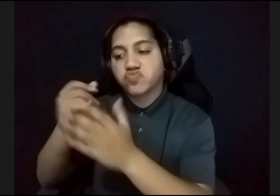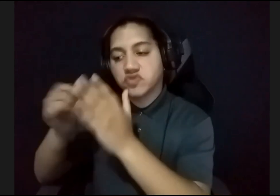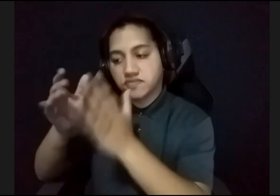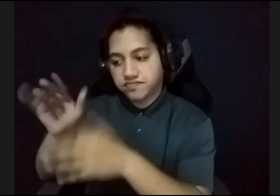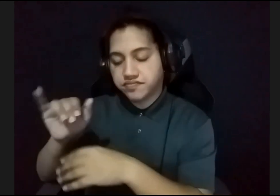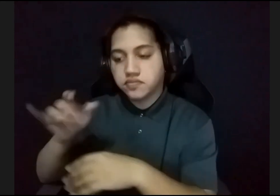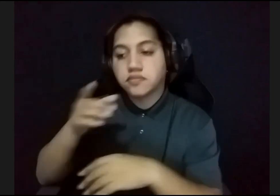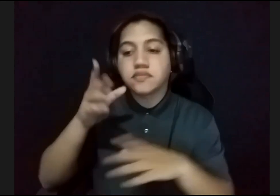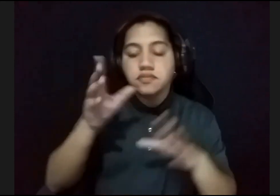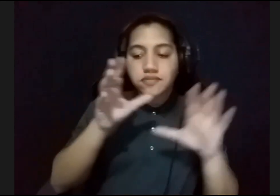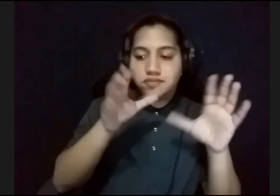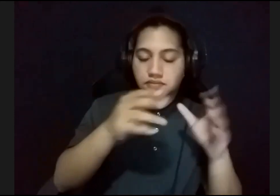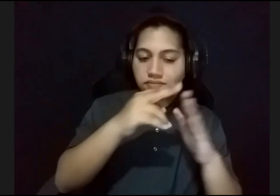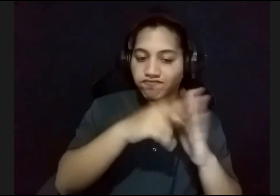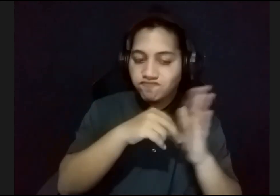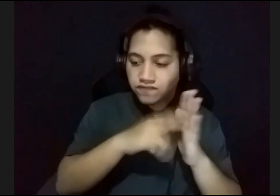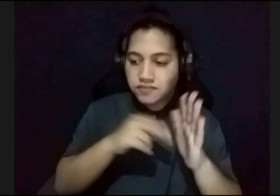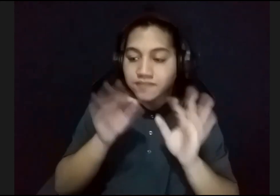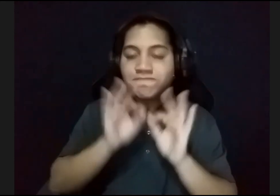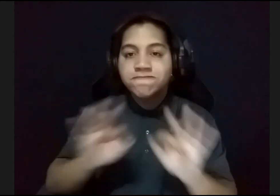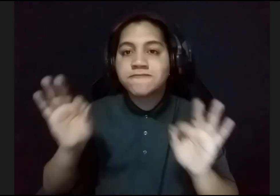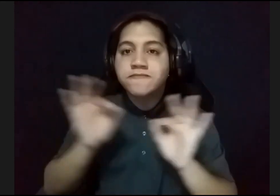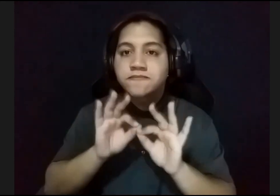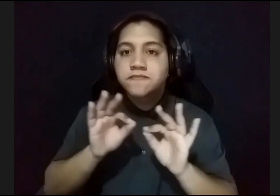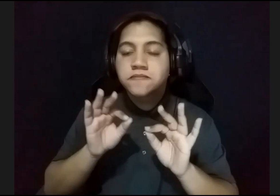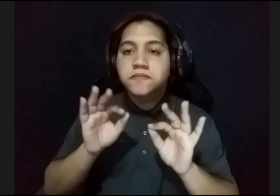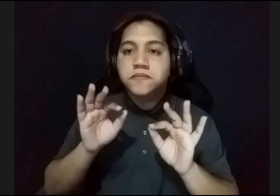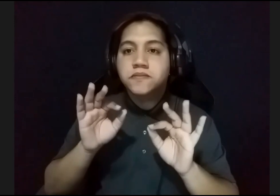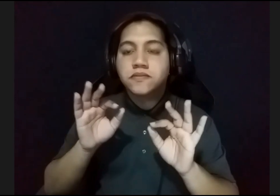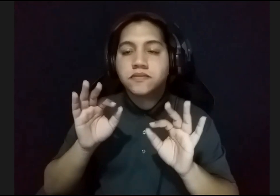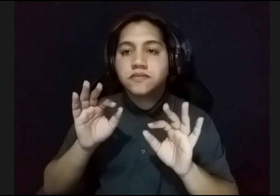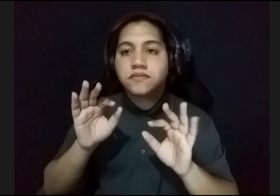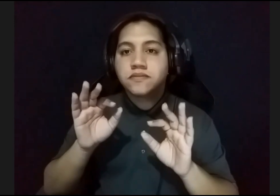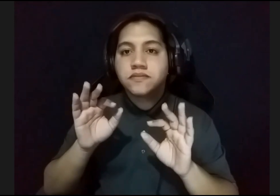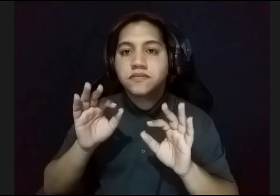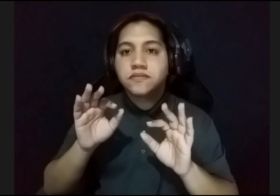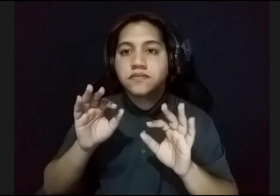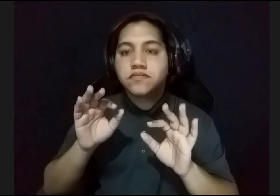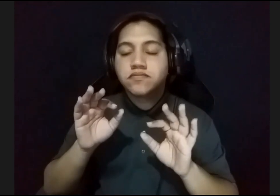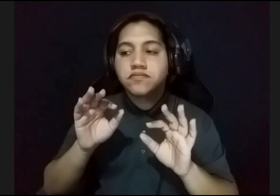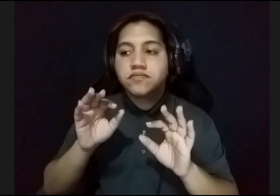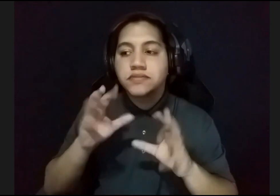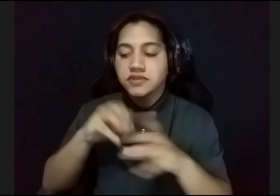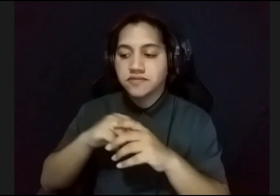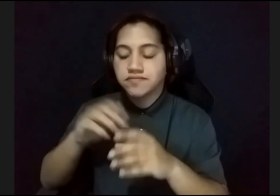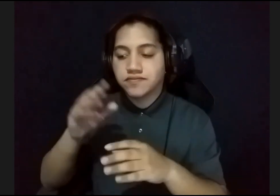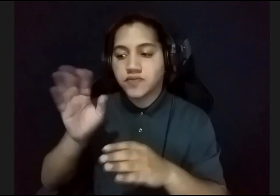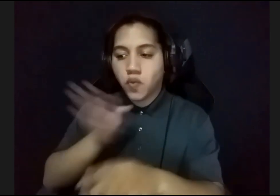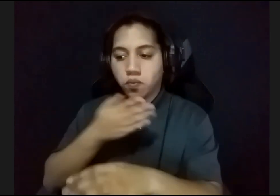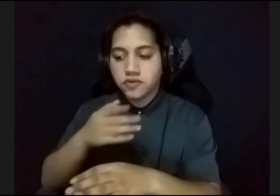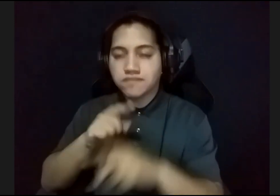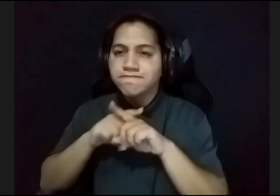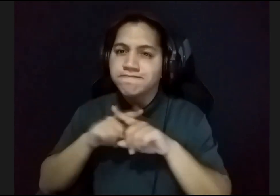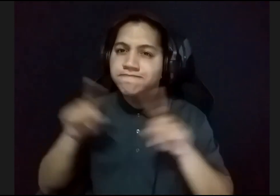de esas piezas que fueron bien importantes dentro de este género musical. Muy diferente al